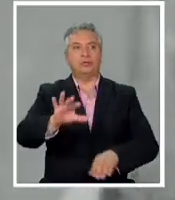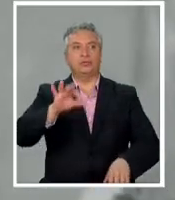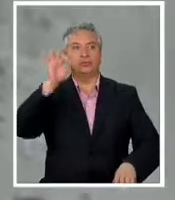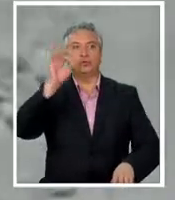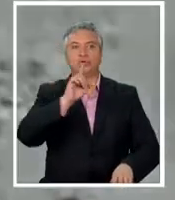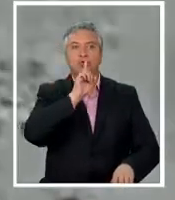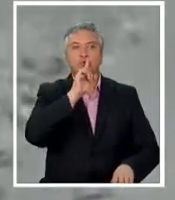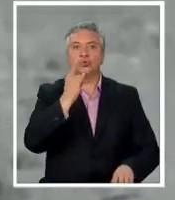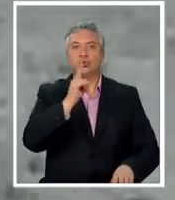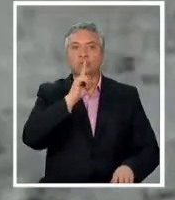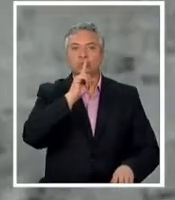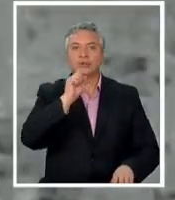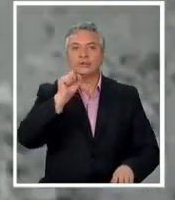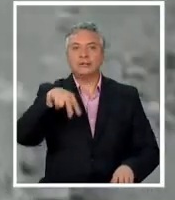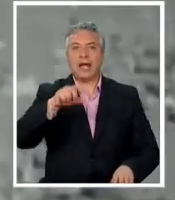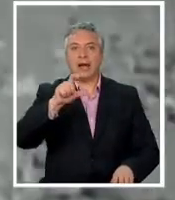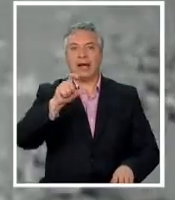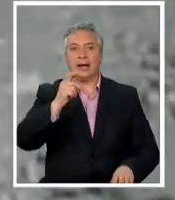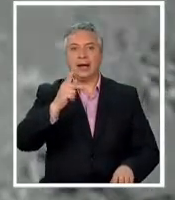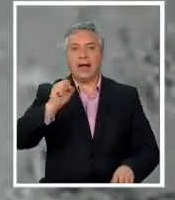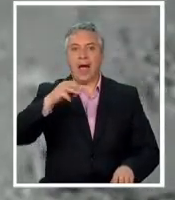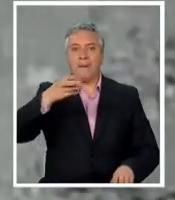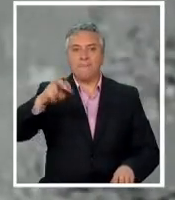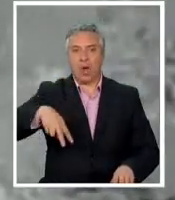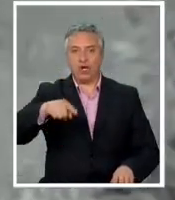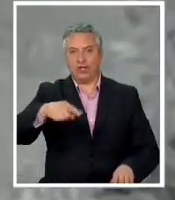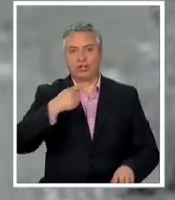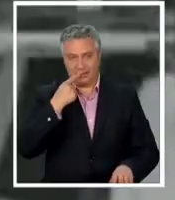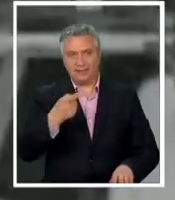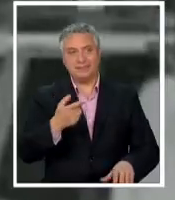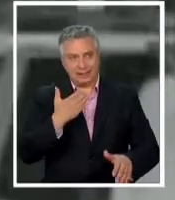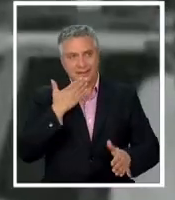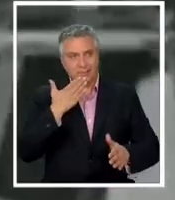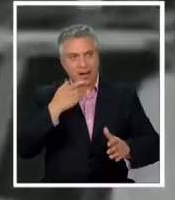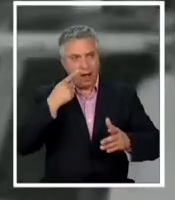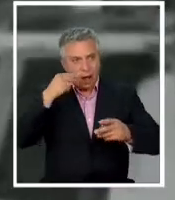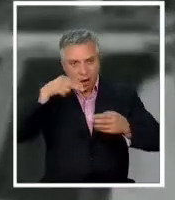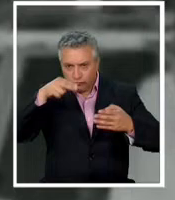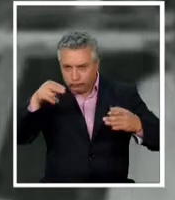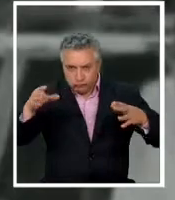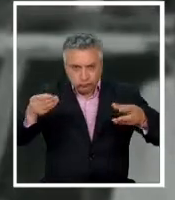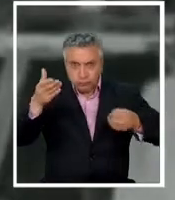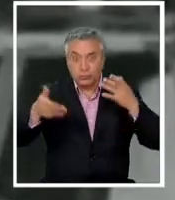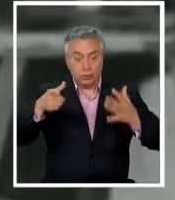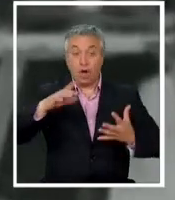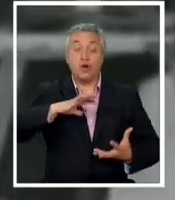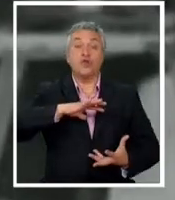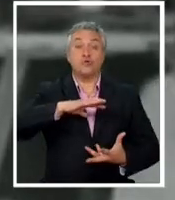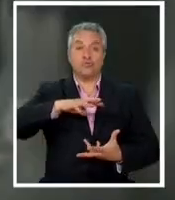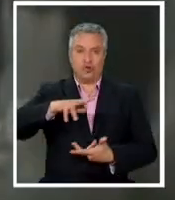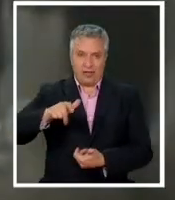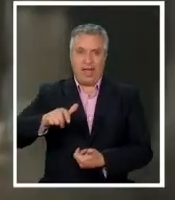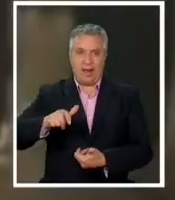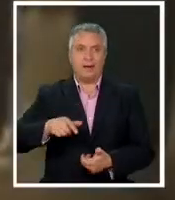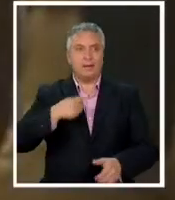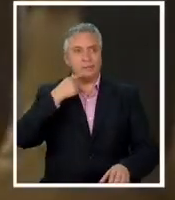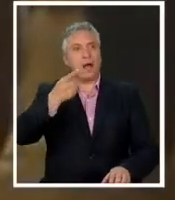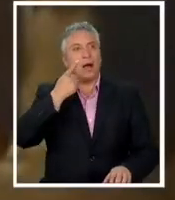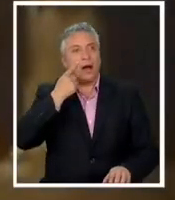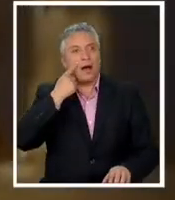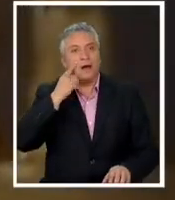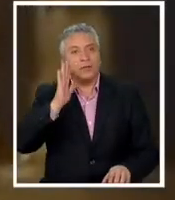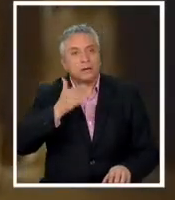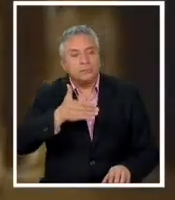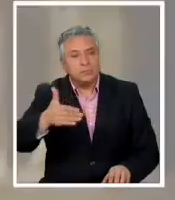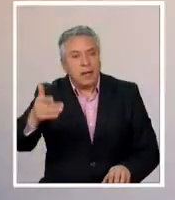1922 que marcó un antes y un después en las dinámicas de la arqueología a nivel global y en las posibilidades que da para entender